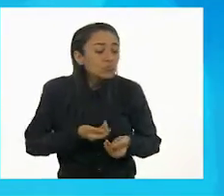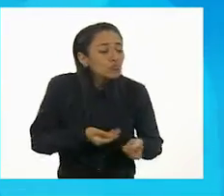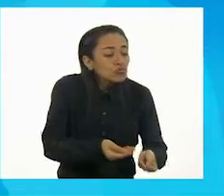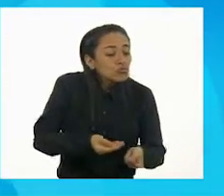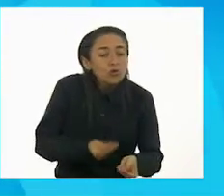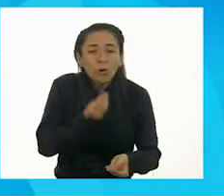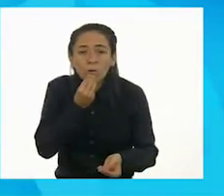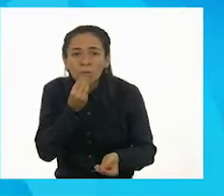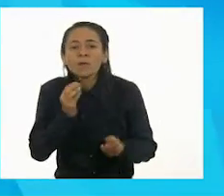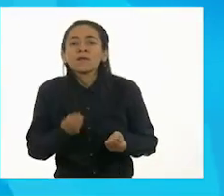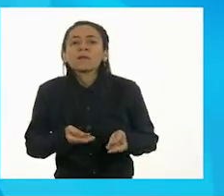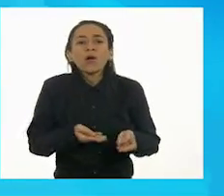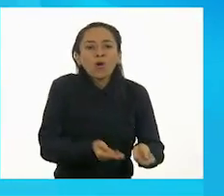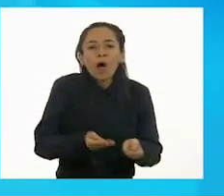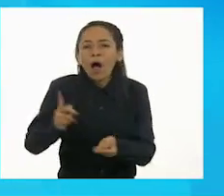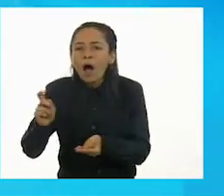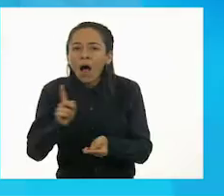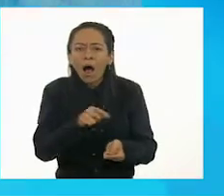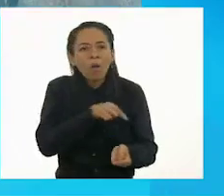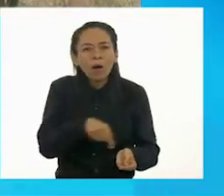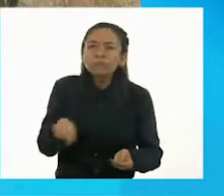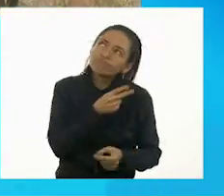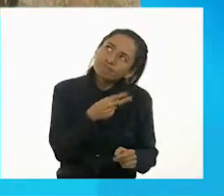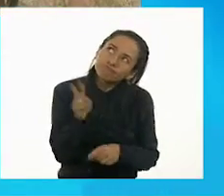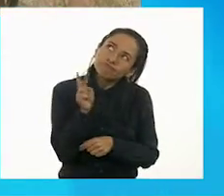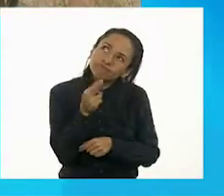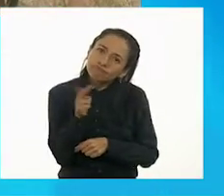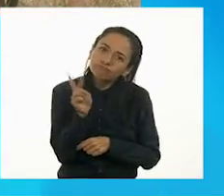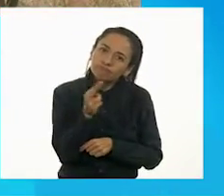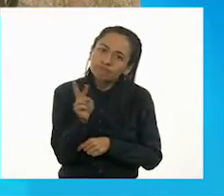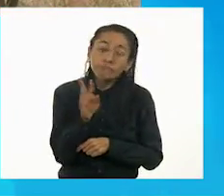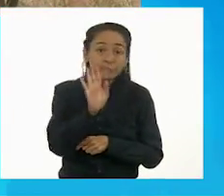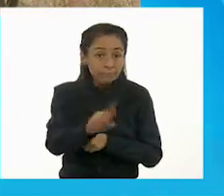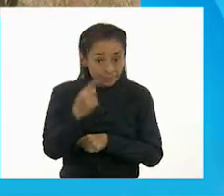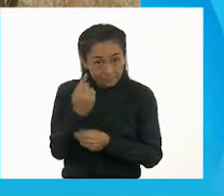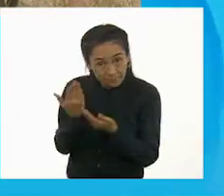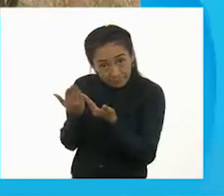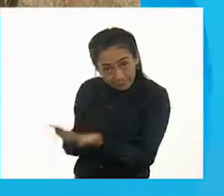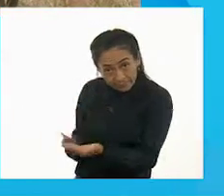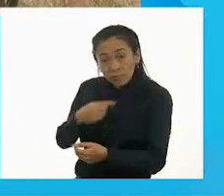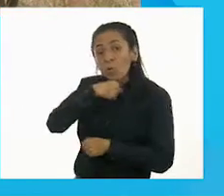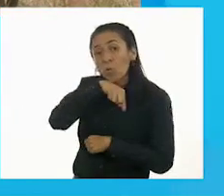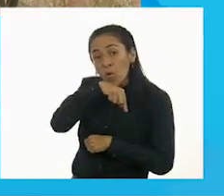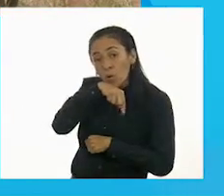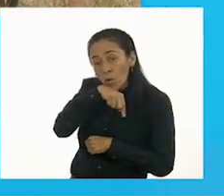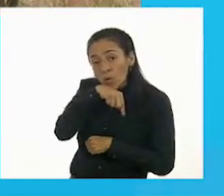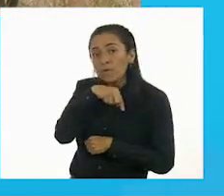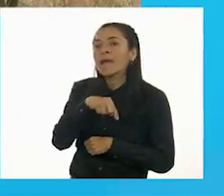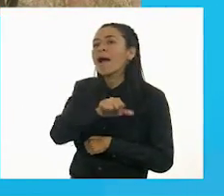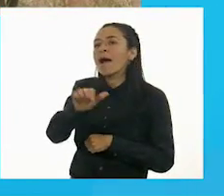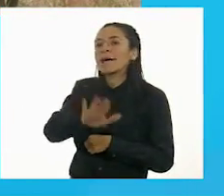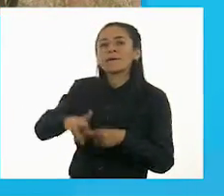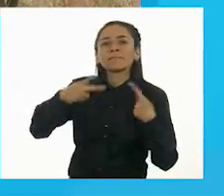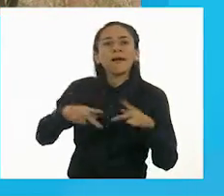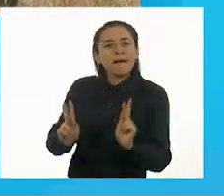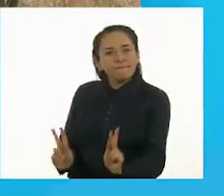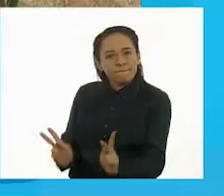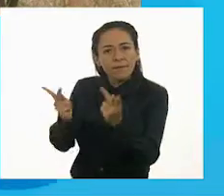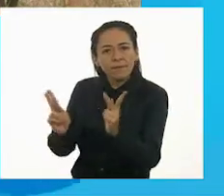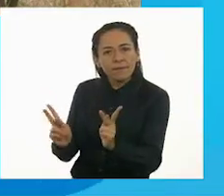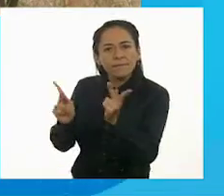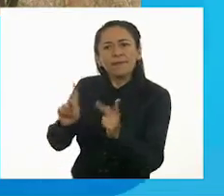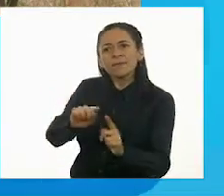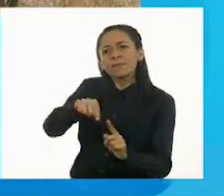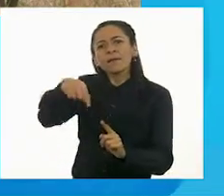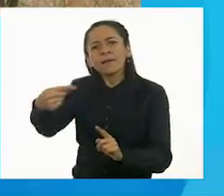les podamos proporcionar. Y fíjense, nosotros vendemos estos guajolotitos entre la gente, sobre todo gente